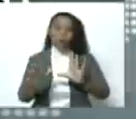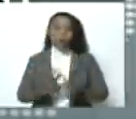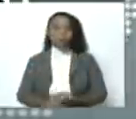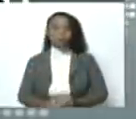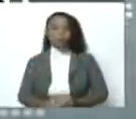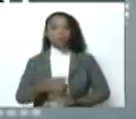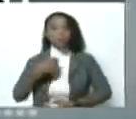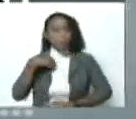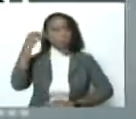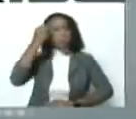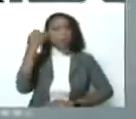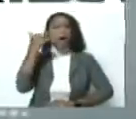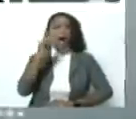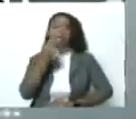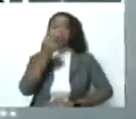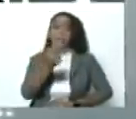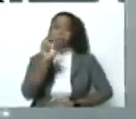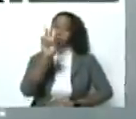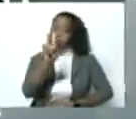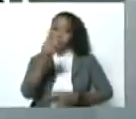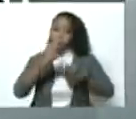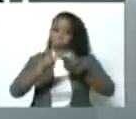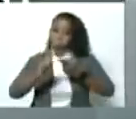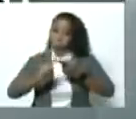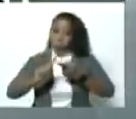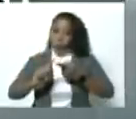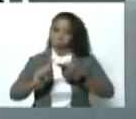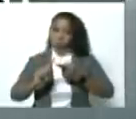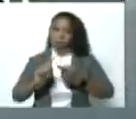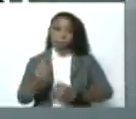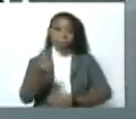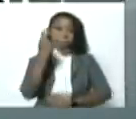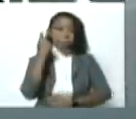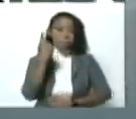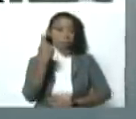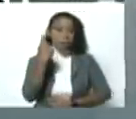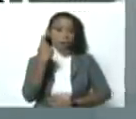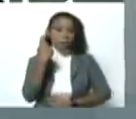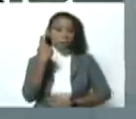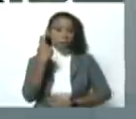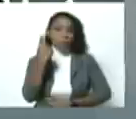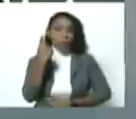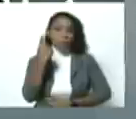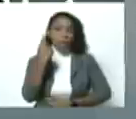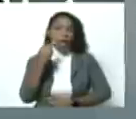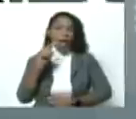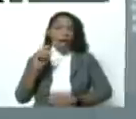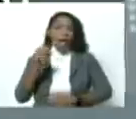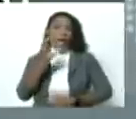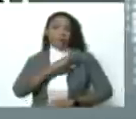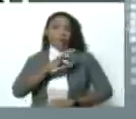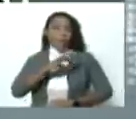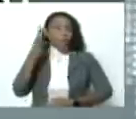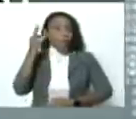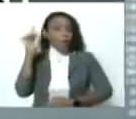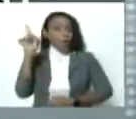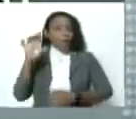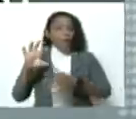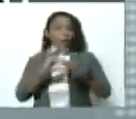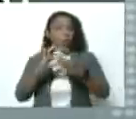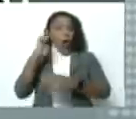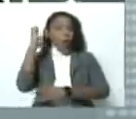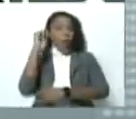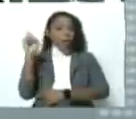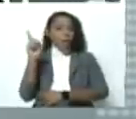Yo creo que hay que destacar dos cosas. Yo creo que lo primero es que lo que acaba de decir la señora Santos es una